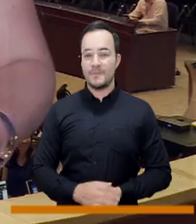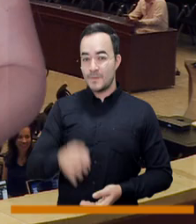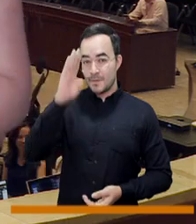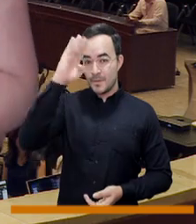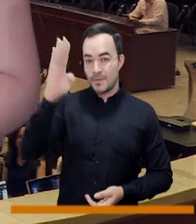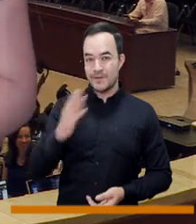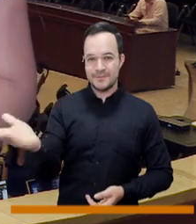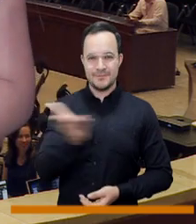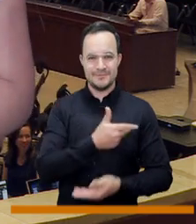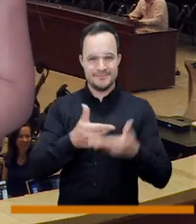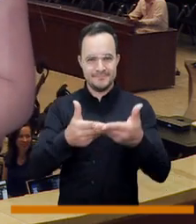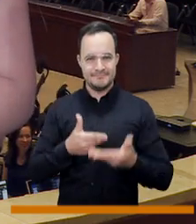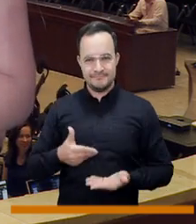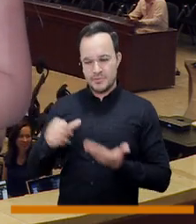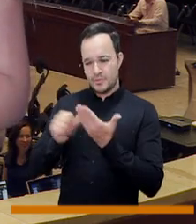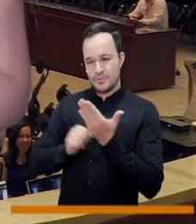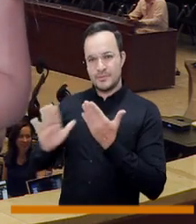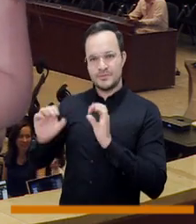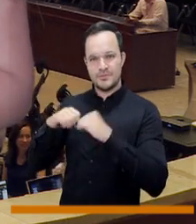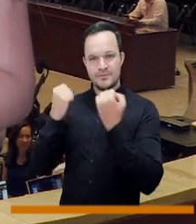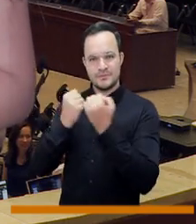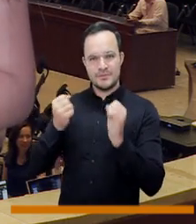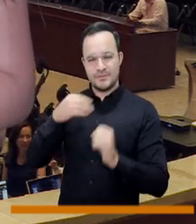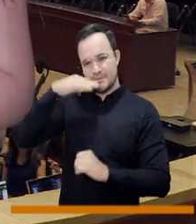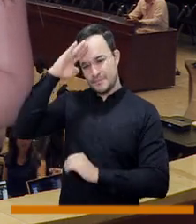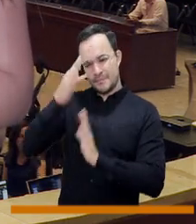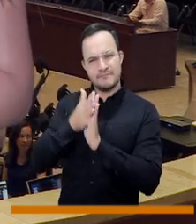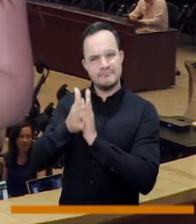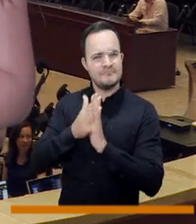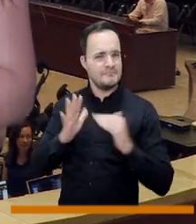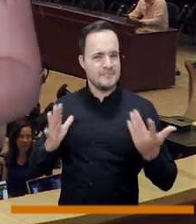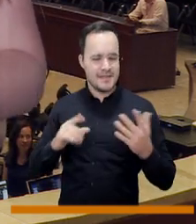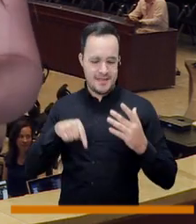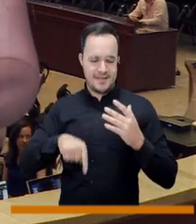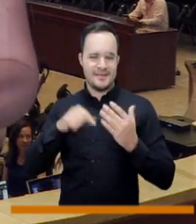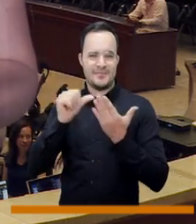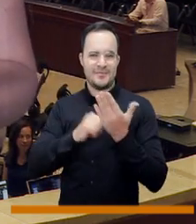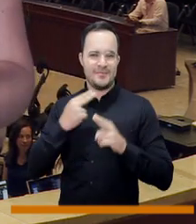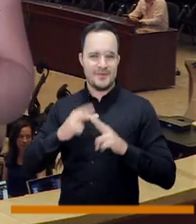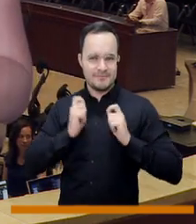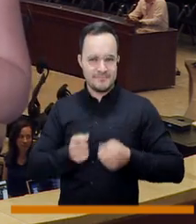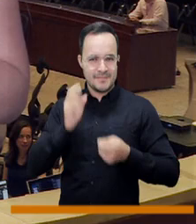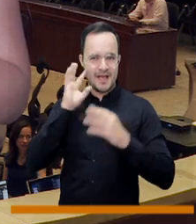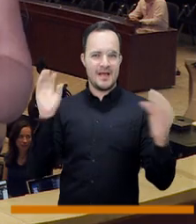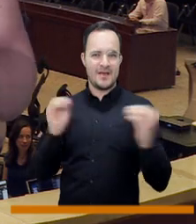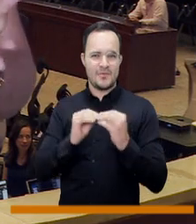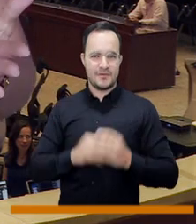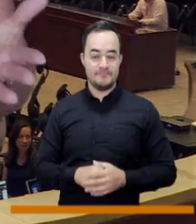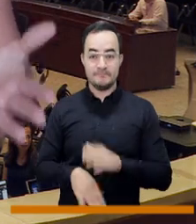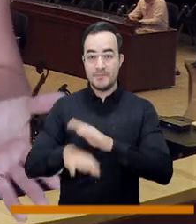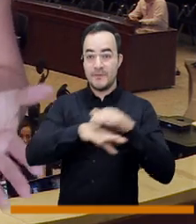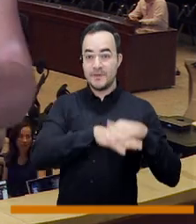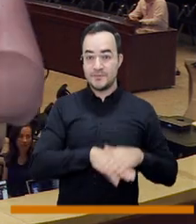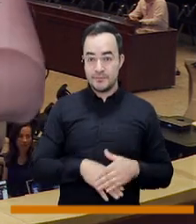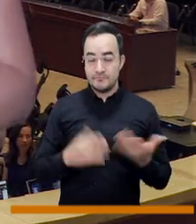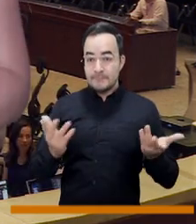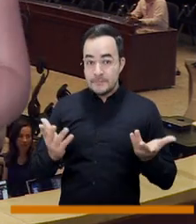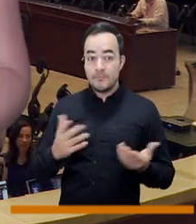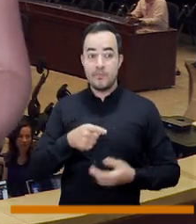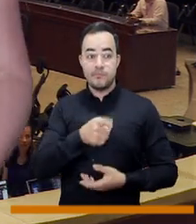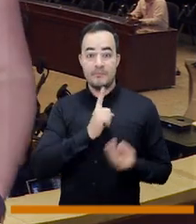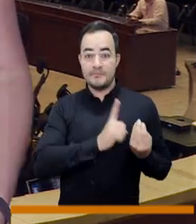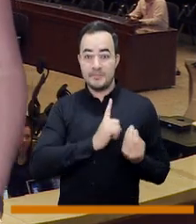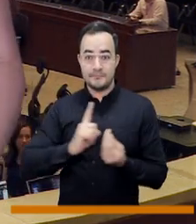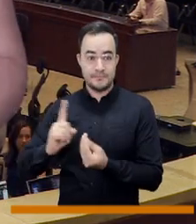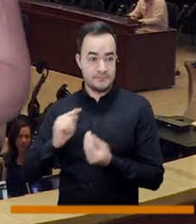Hola, bienvenidos a De Acuerdo, el programa informativo del Consejo de Medellín. Todos los ganadores dejan de ser el candidato de X o